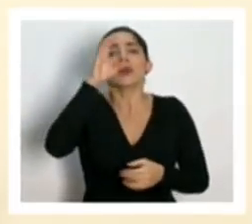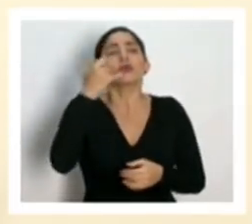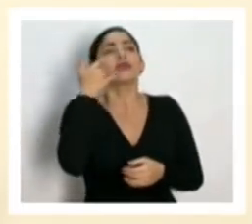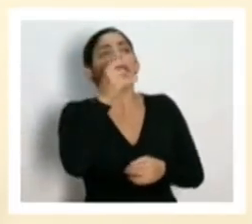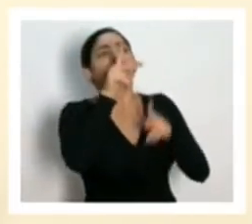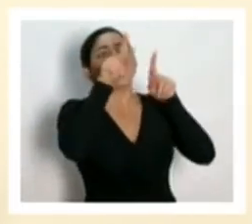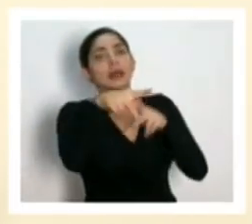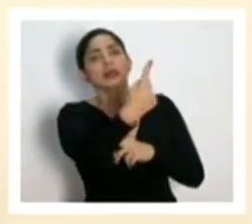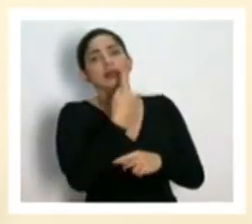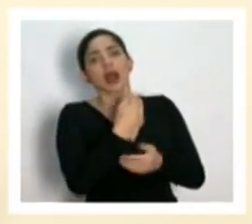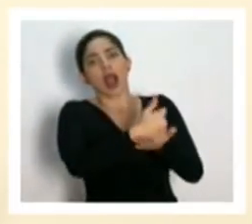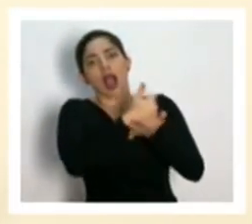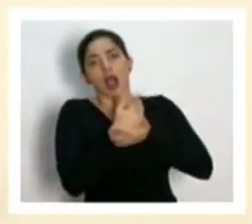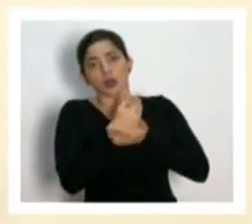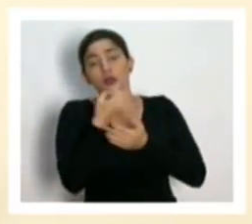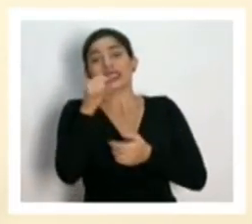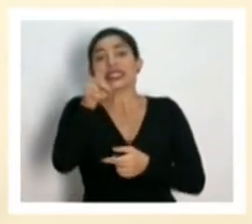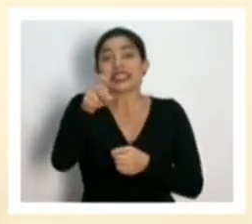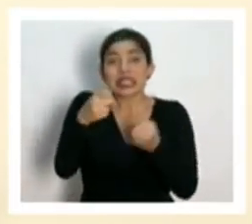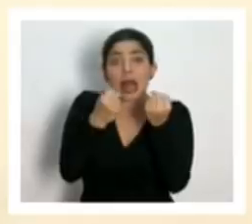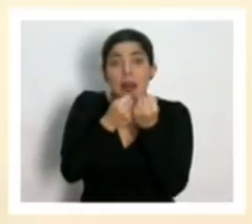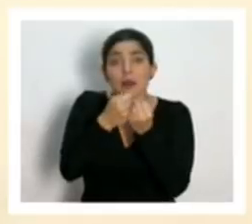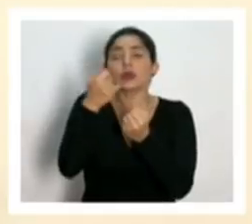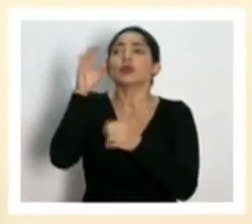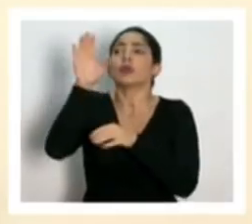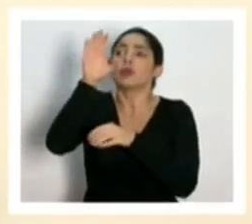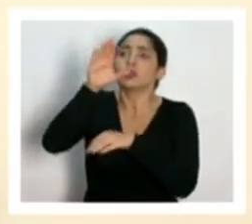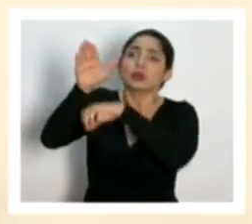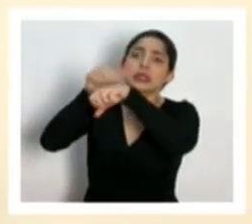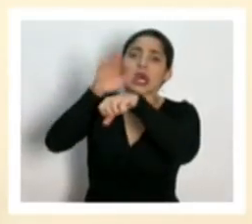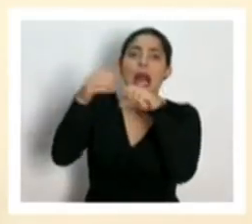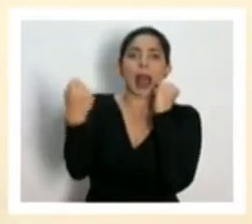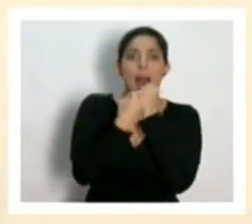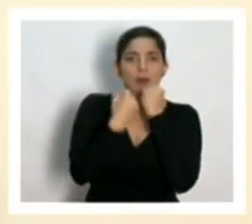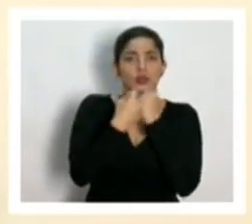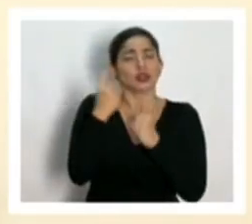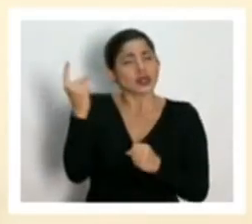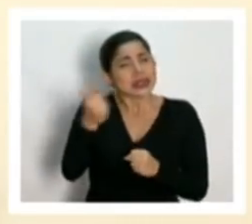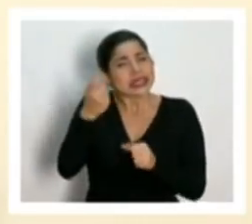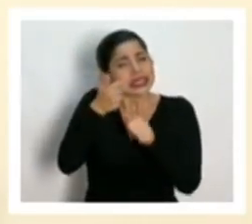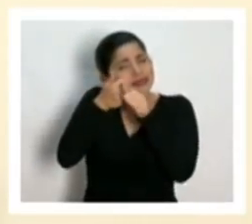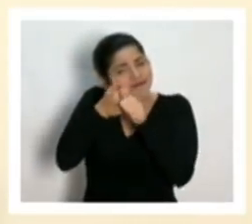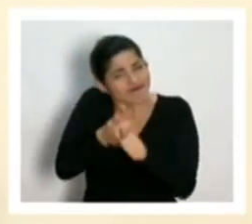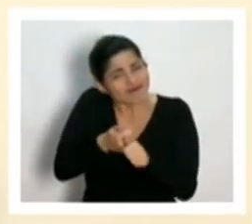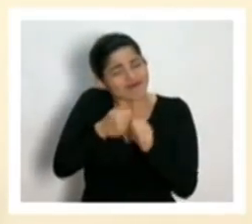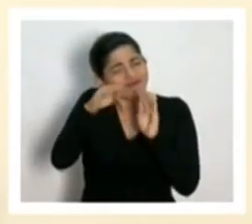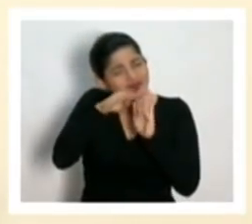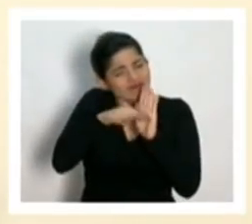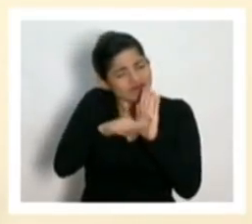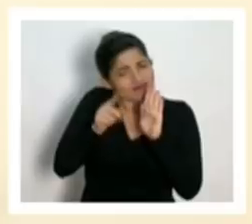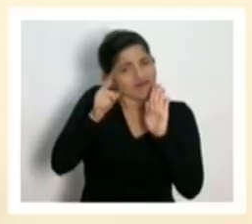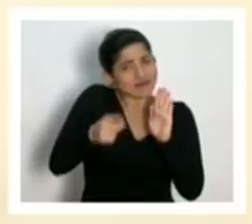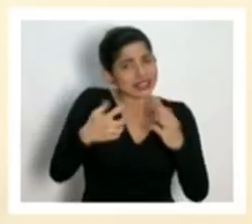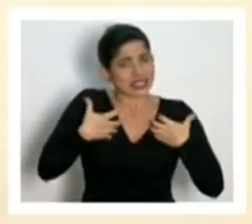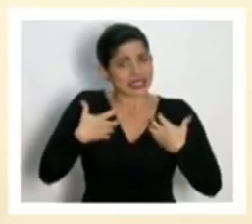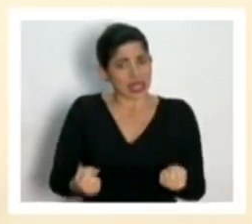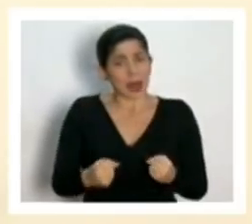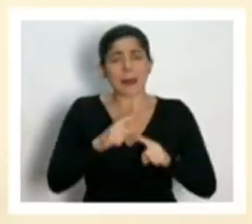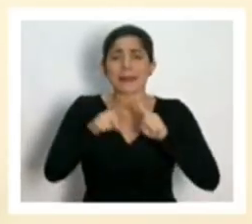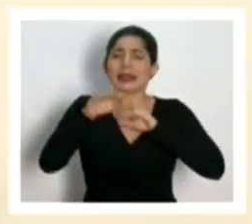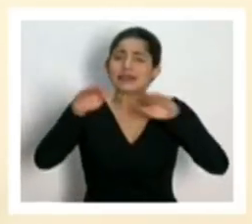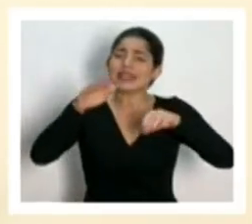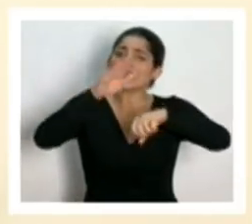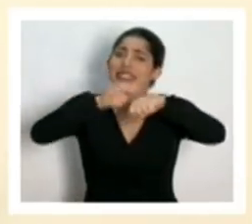ayude. Si necesitan apoyos, busquen esos apoyos, siempre siguiendo los protocolos de salud. Pero un llamado de